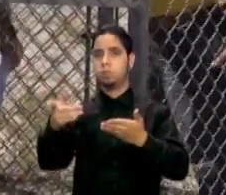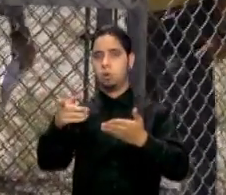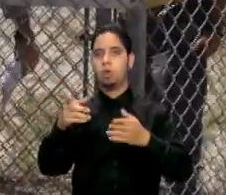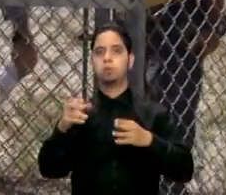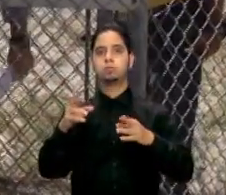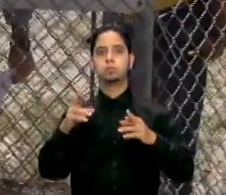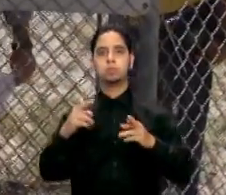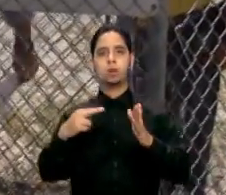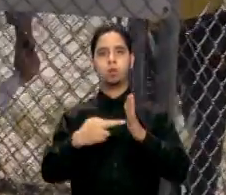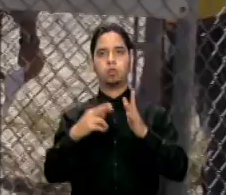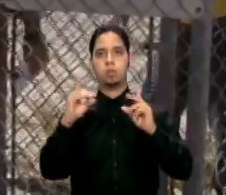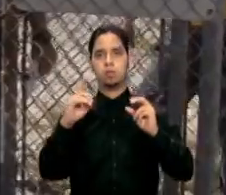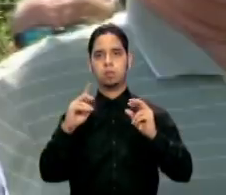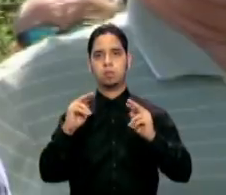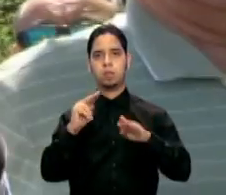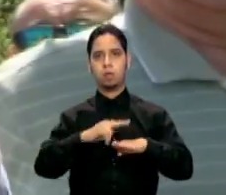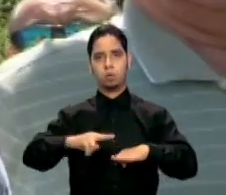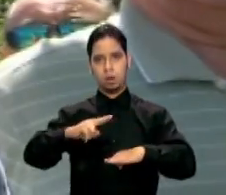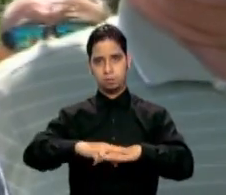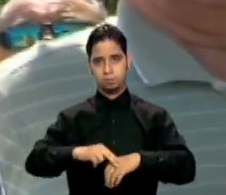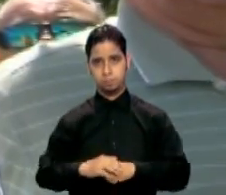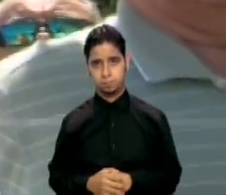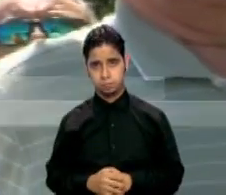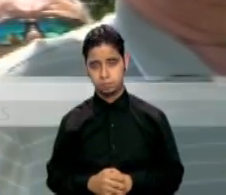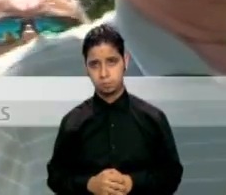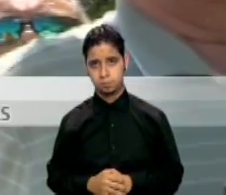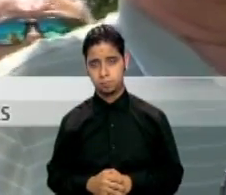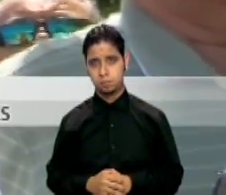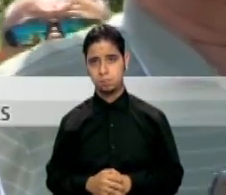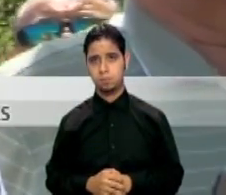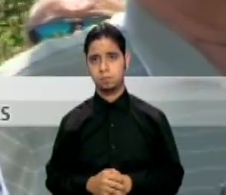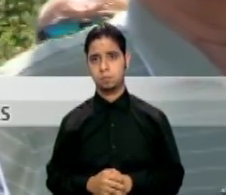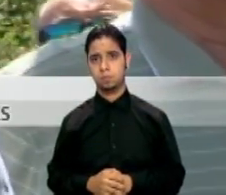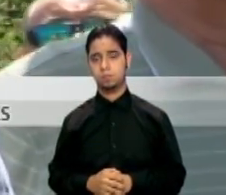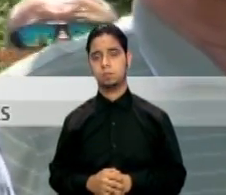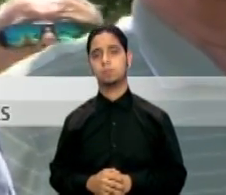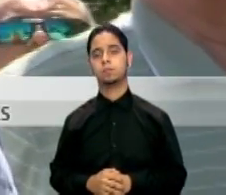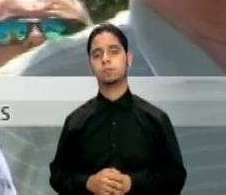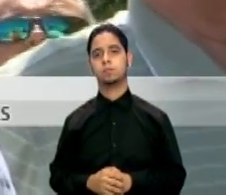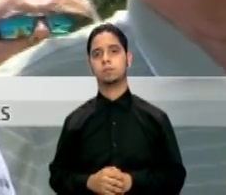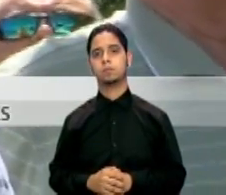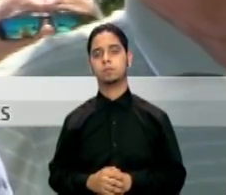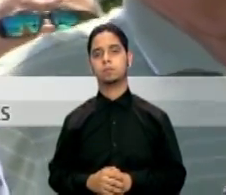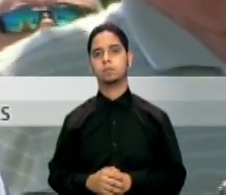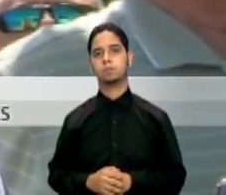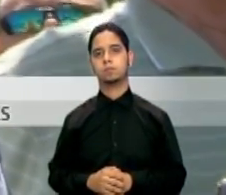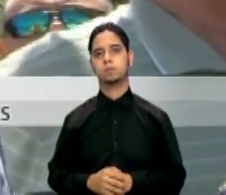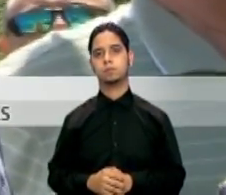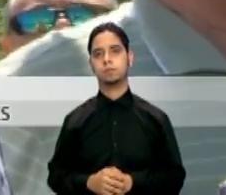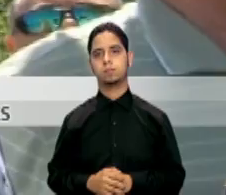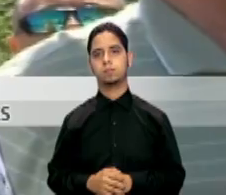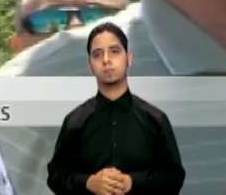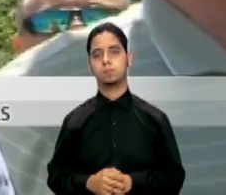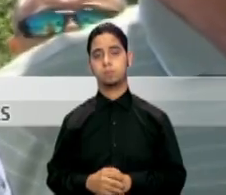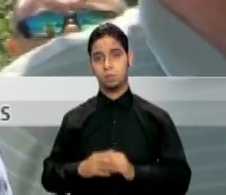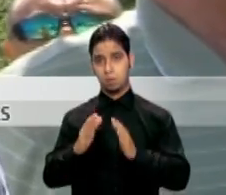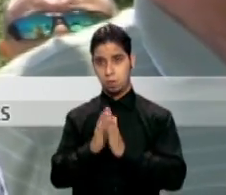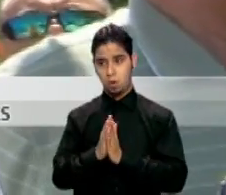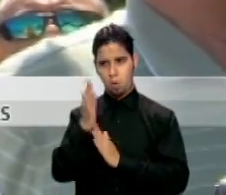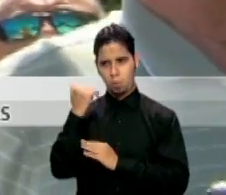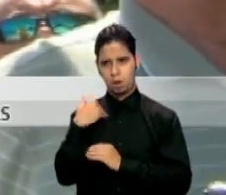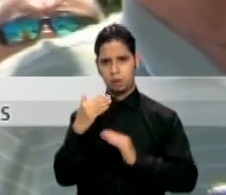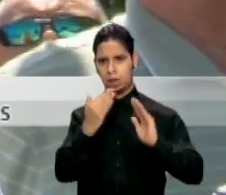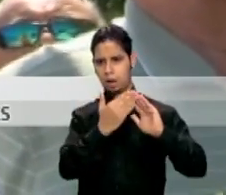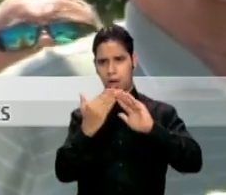Naturales. Le pedimos que son sus historias de por qué estas casas están aquí,